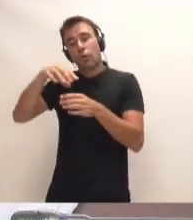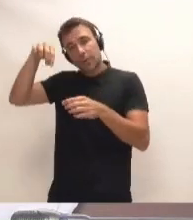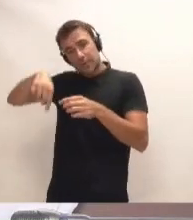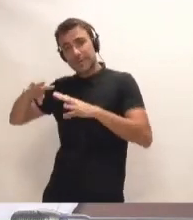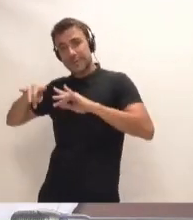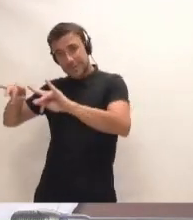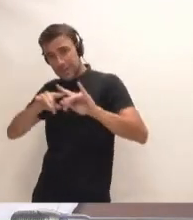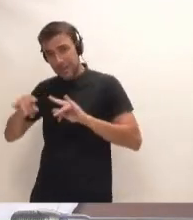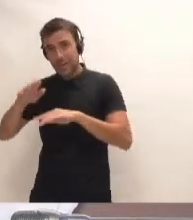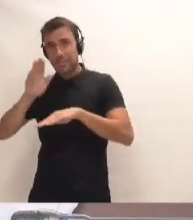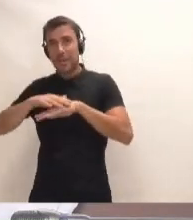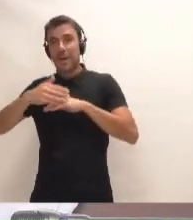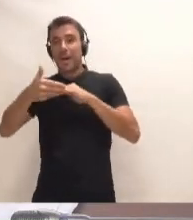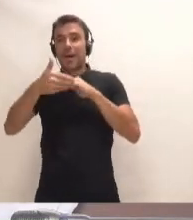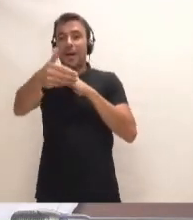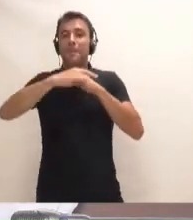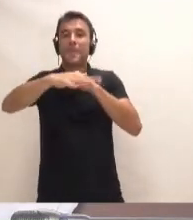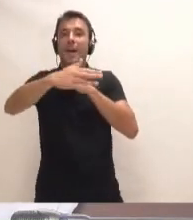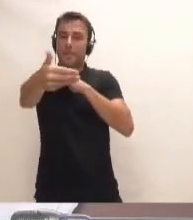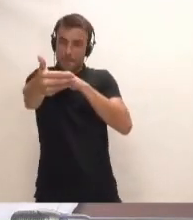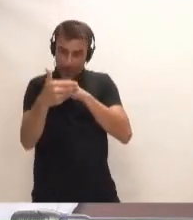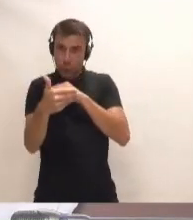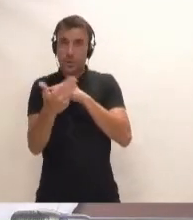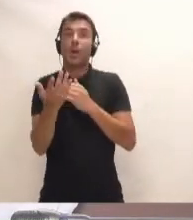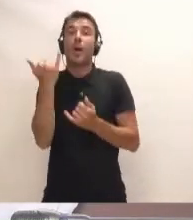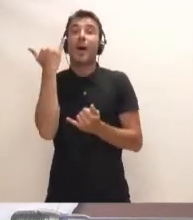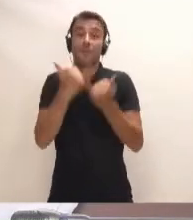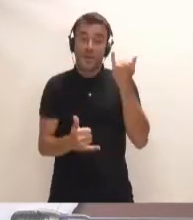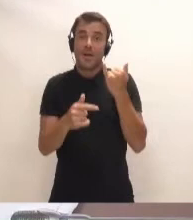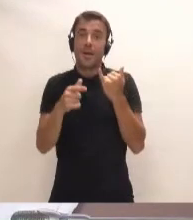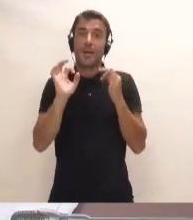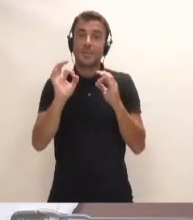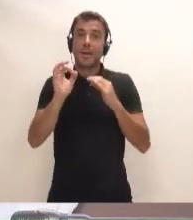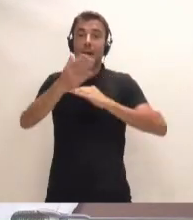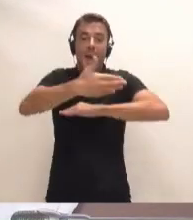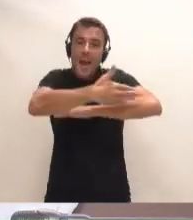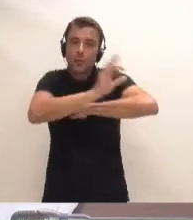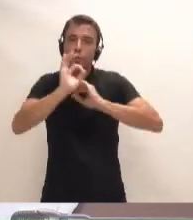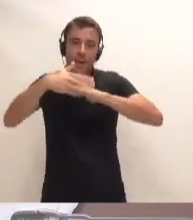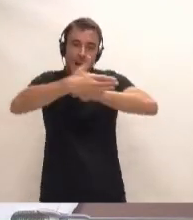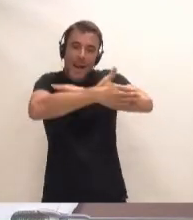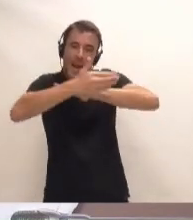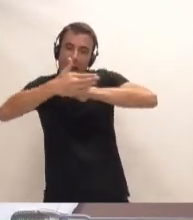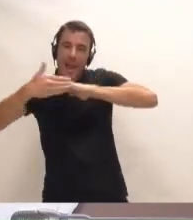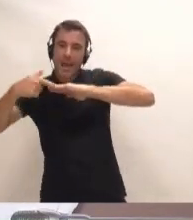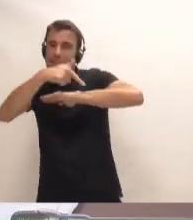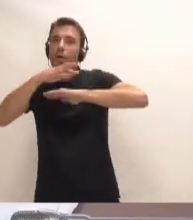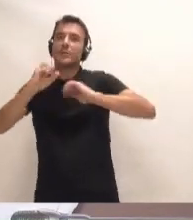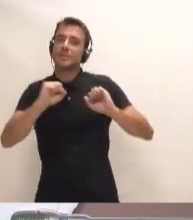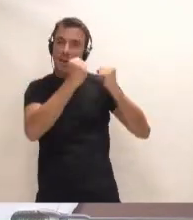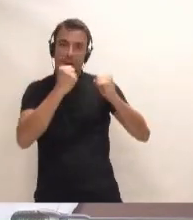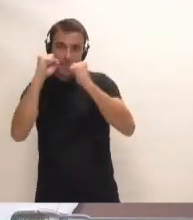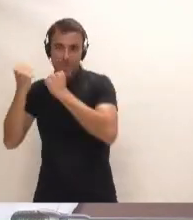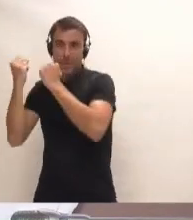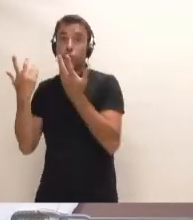reduciendo así la longitud del frente marítimo afectado, lo que permitiría salvaguardar las calas de la zona y se reducirían los elevados